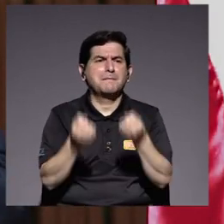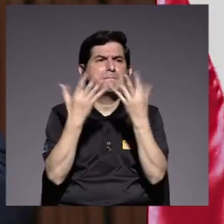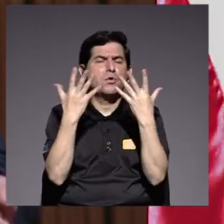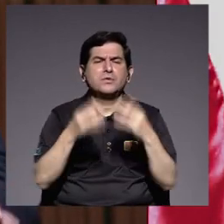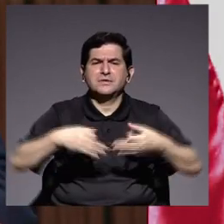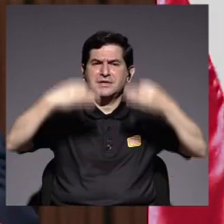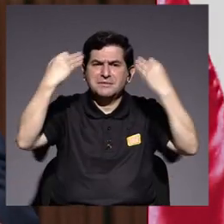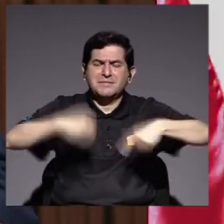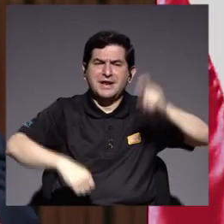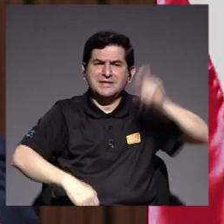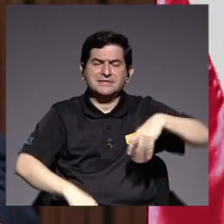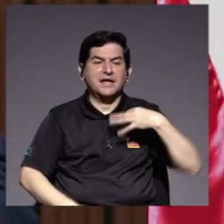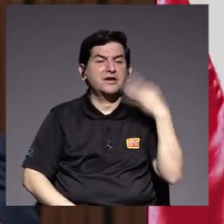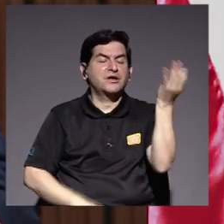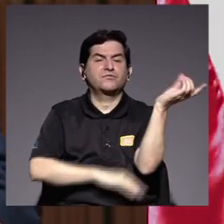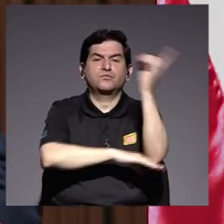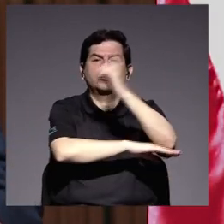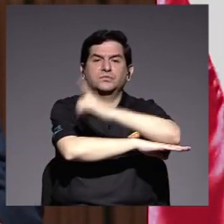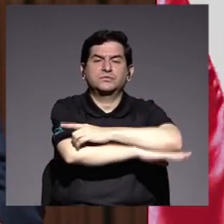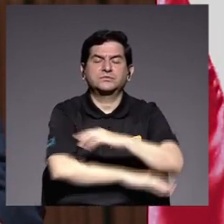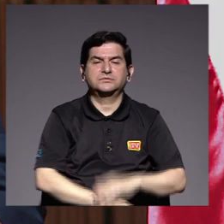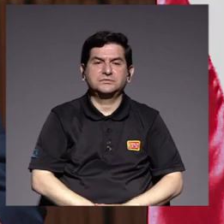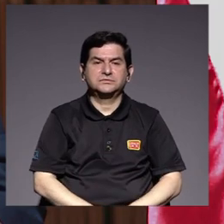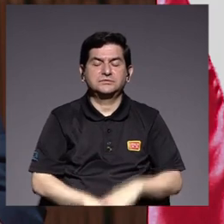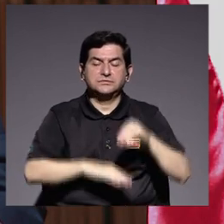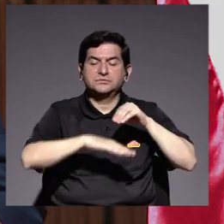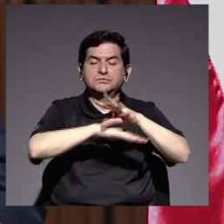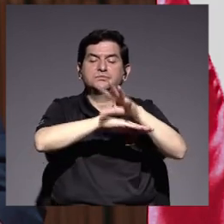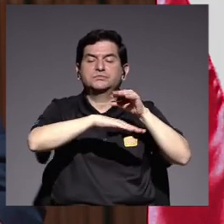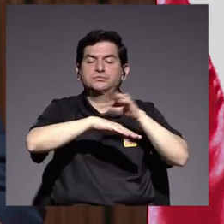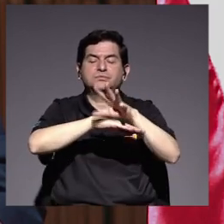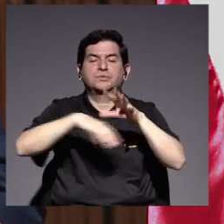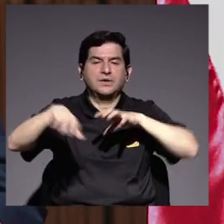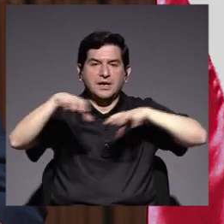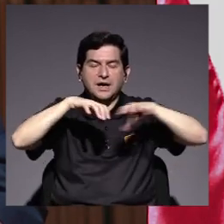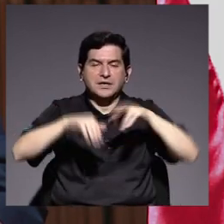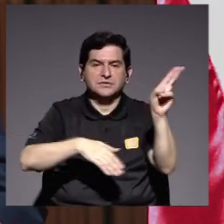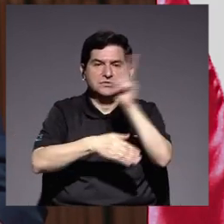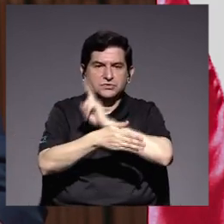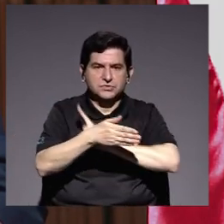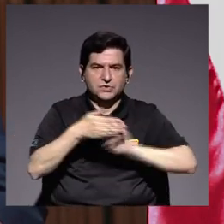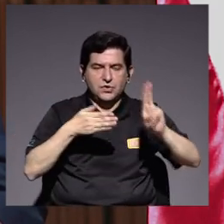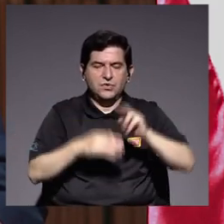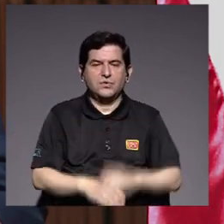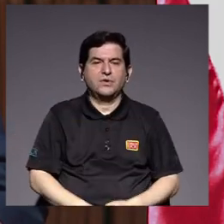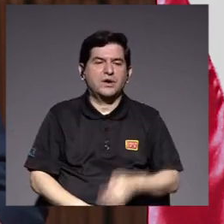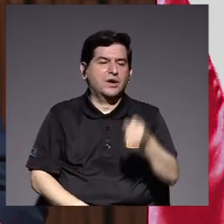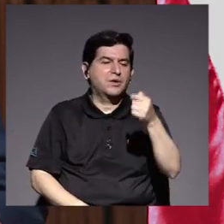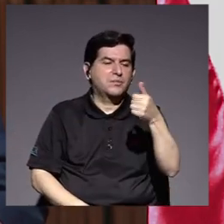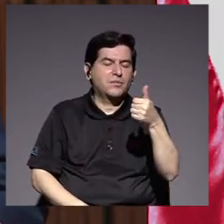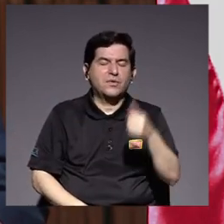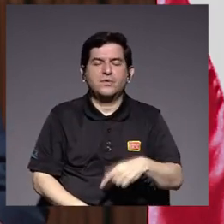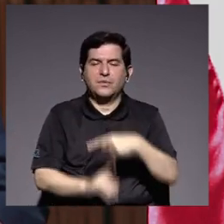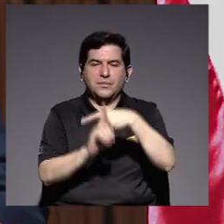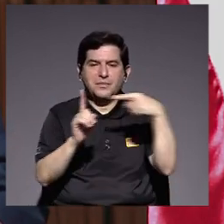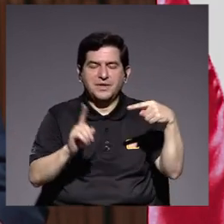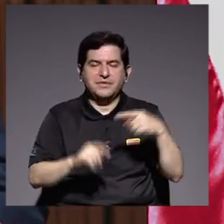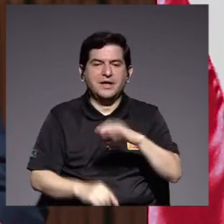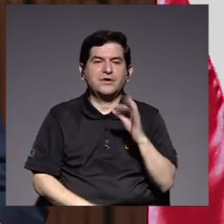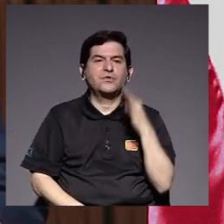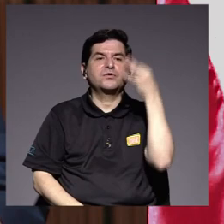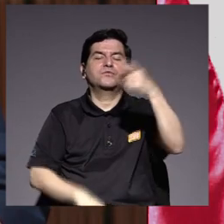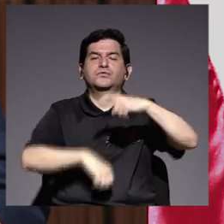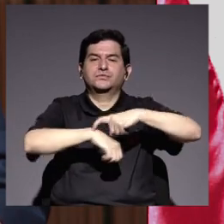decisiones que deben tomarse en los próximos días y que repercutirán sobre el accionar de la universidad en el corto mediano y largo plazo